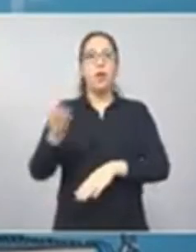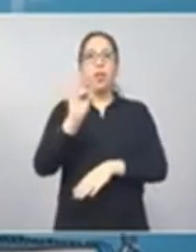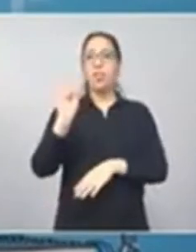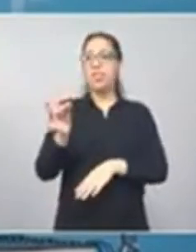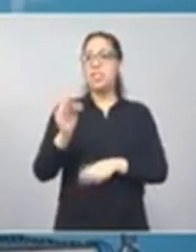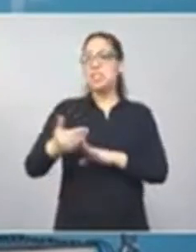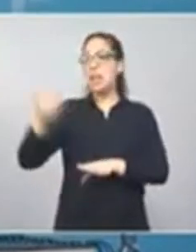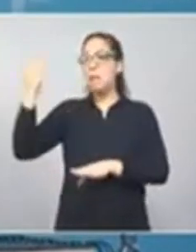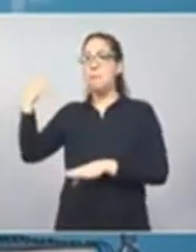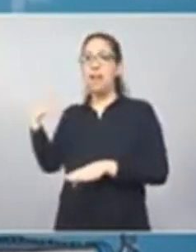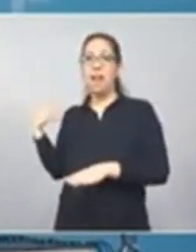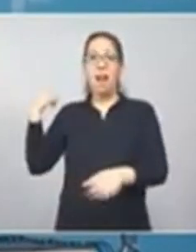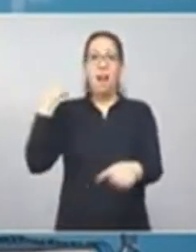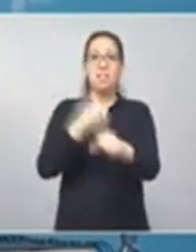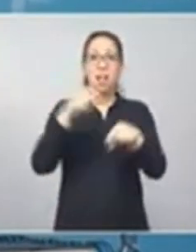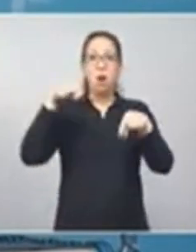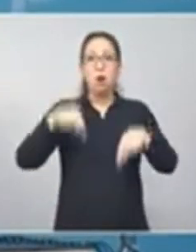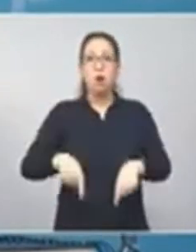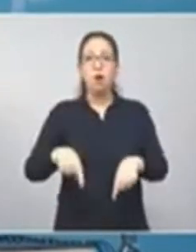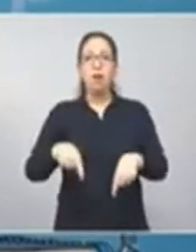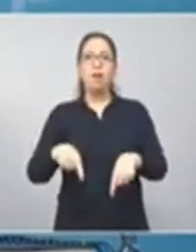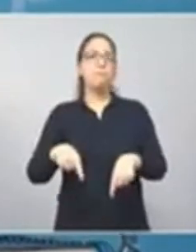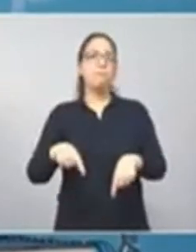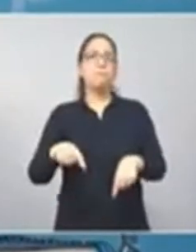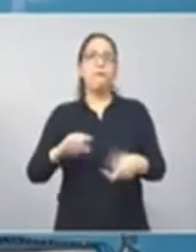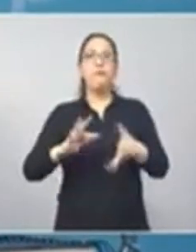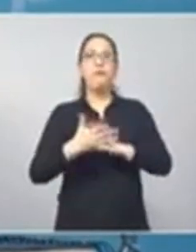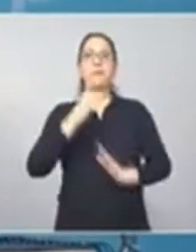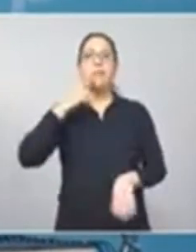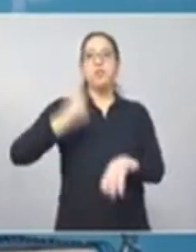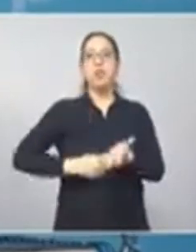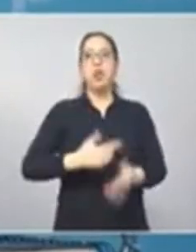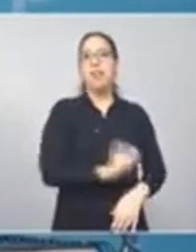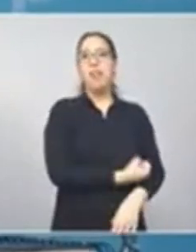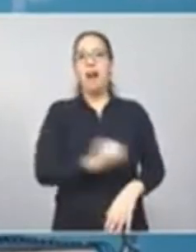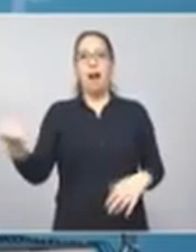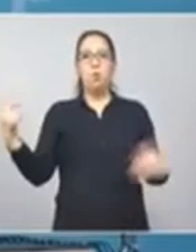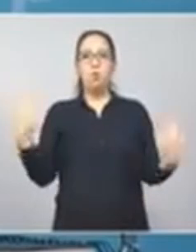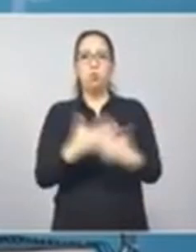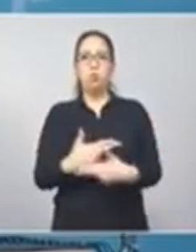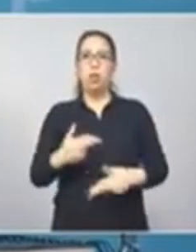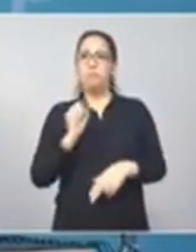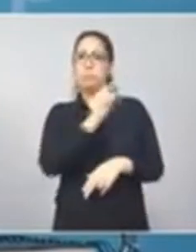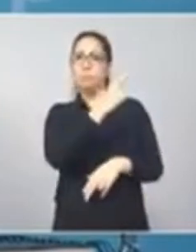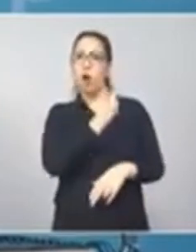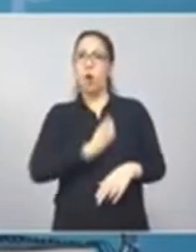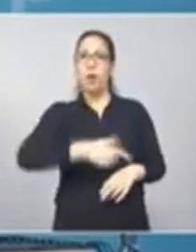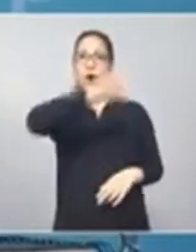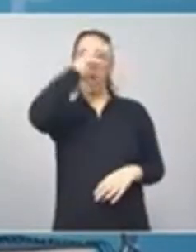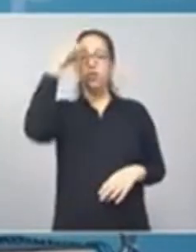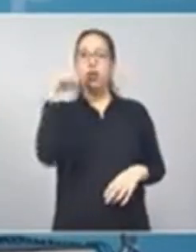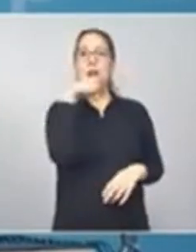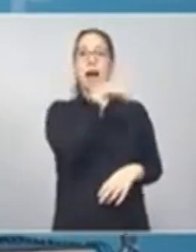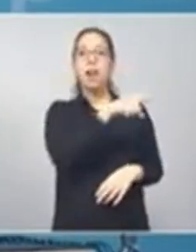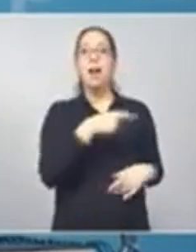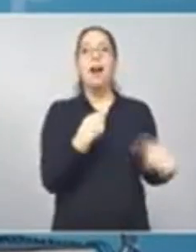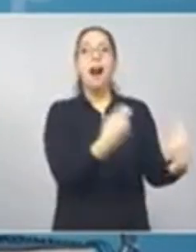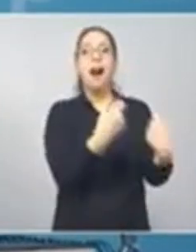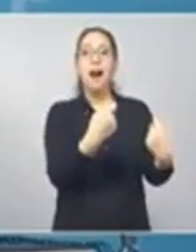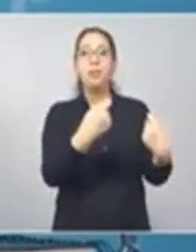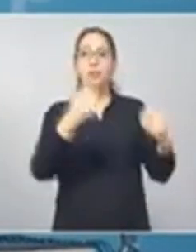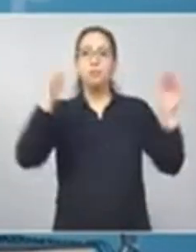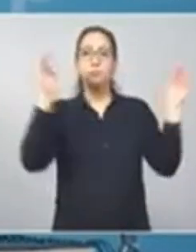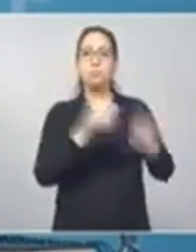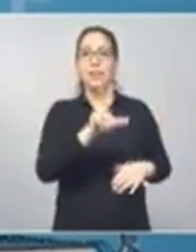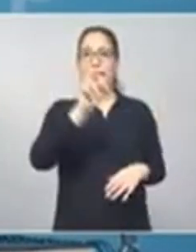hasta la fecha, de la política de ajuste que está llevando adelante el Gobierno Nacional, un ajuste del gasto de más de 30